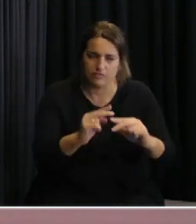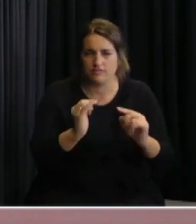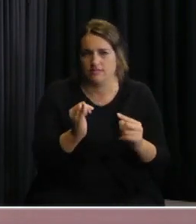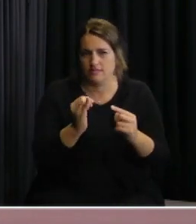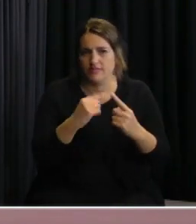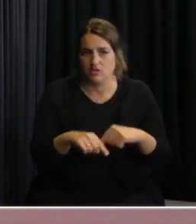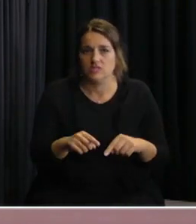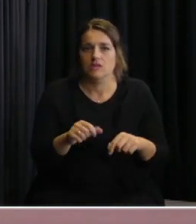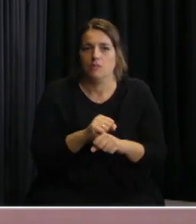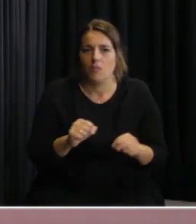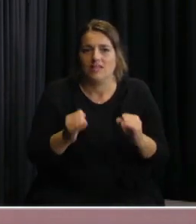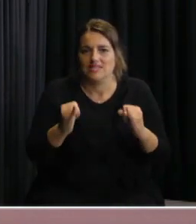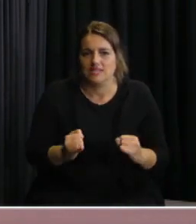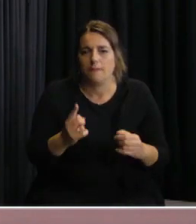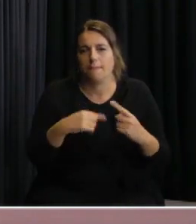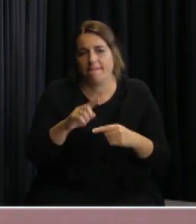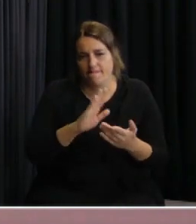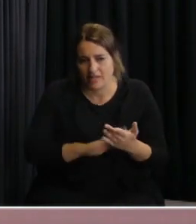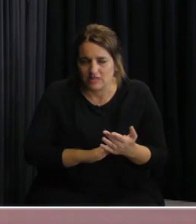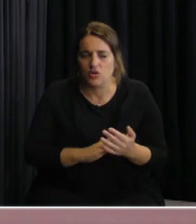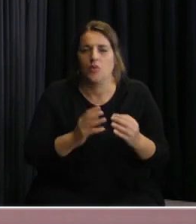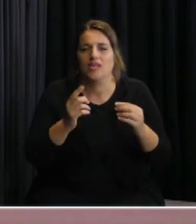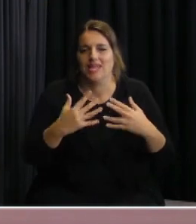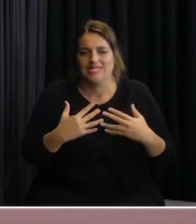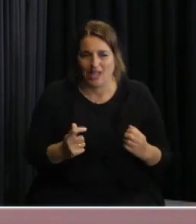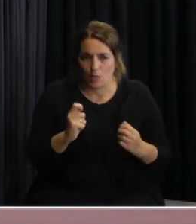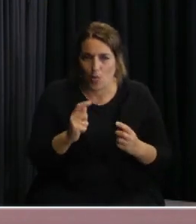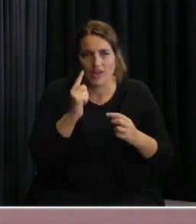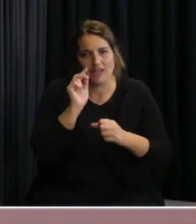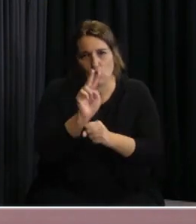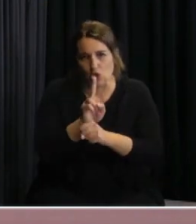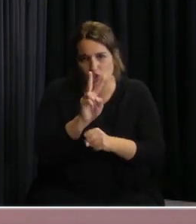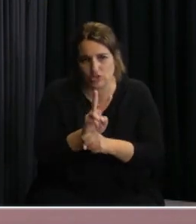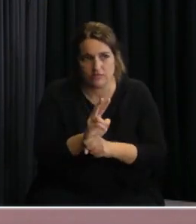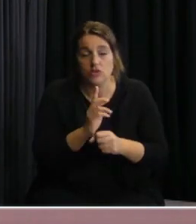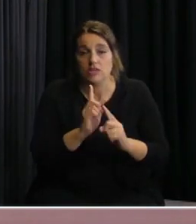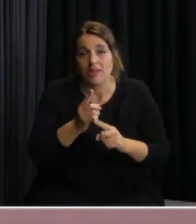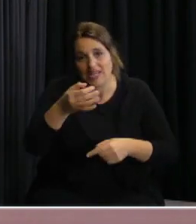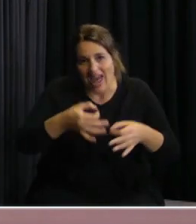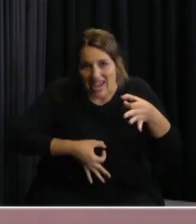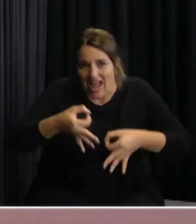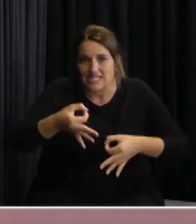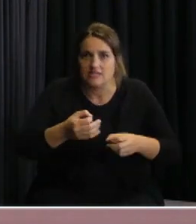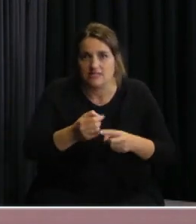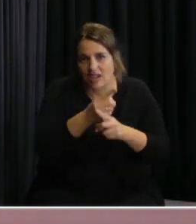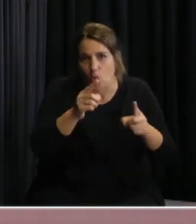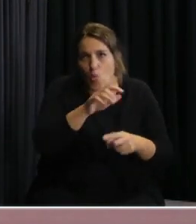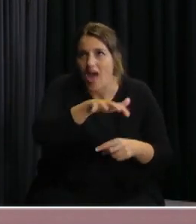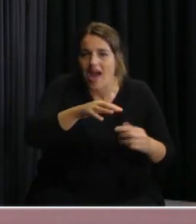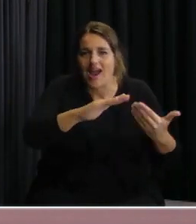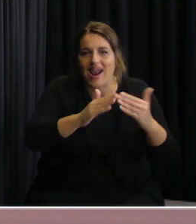más allá de todo lo que hizo la República lo hizo de oficio el testeo sobre todo particularmente en los centros donde aparecieron